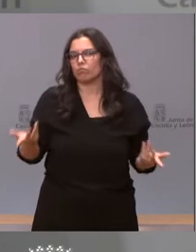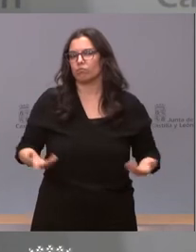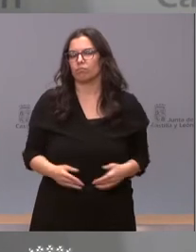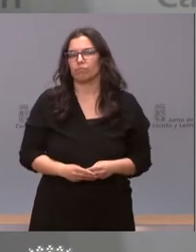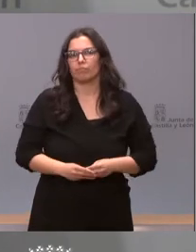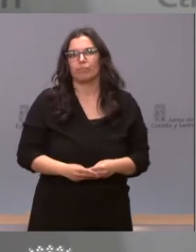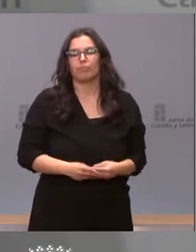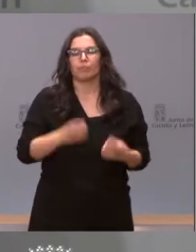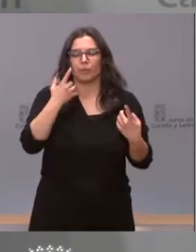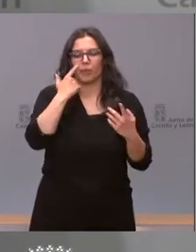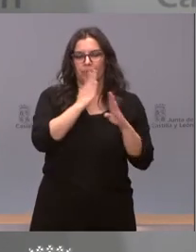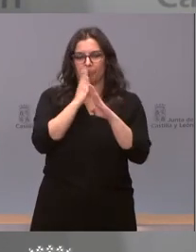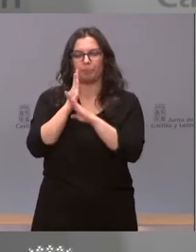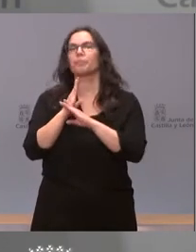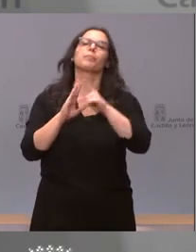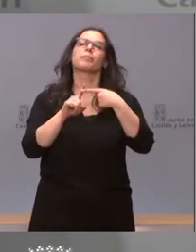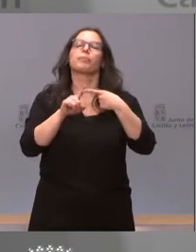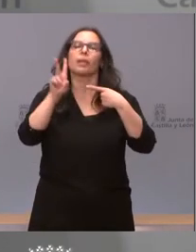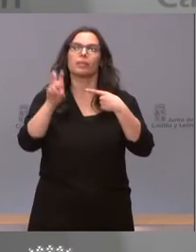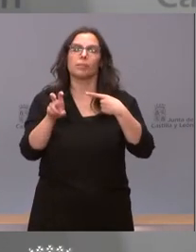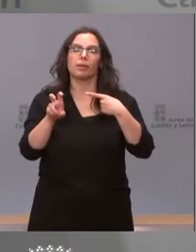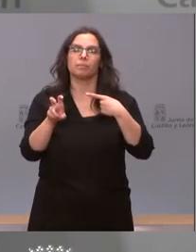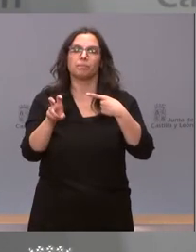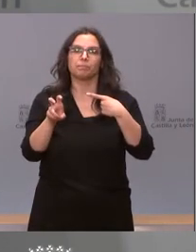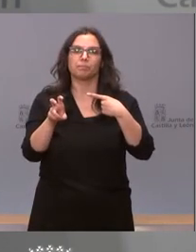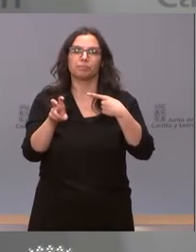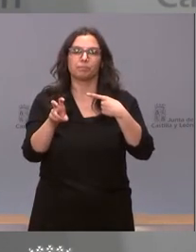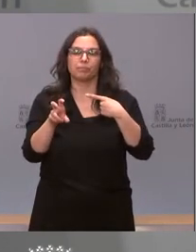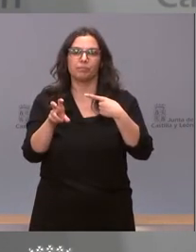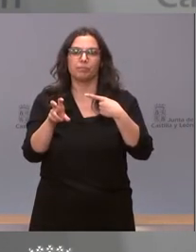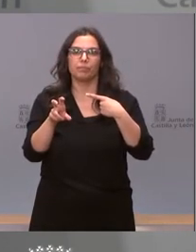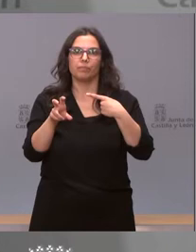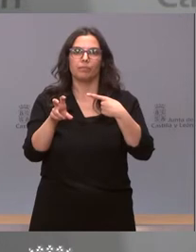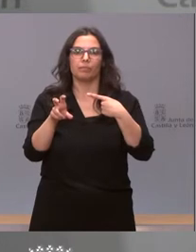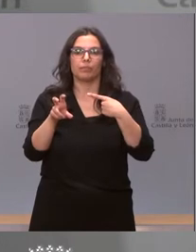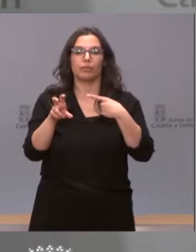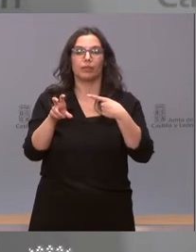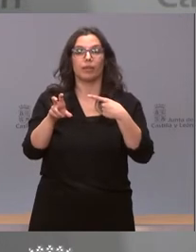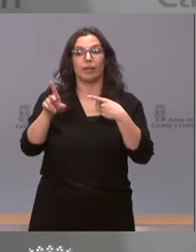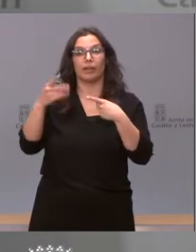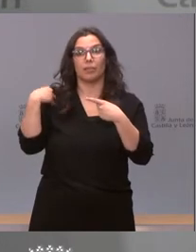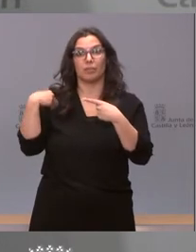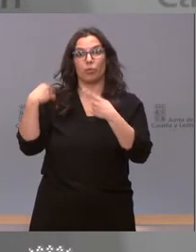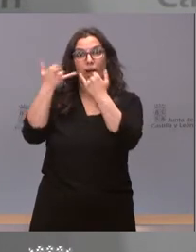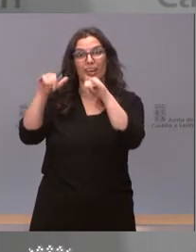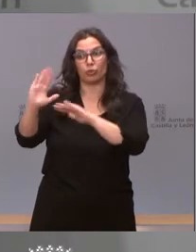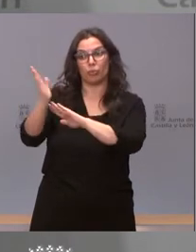Bueno, vayamos por partes. Sobre el asunto de las cofradías no hay respuesta porque no hay petición.